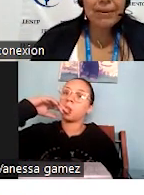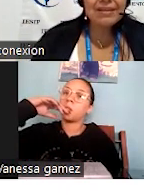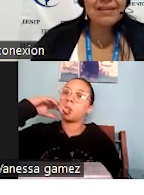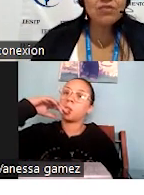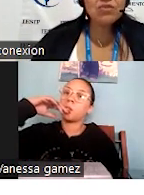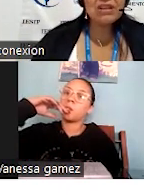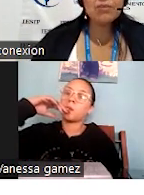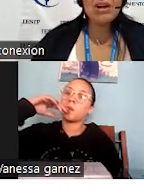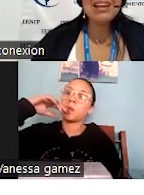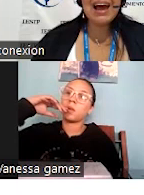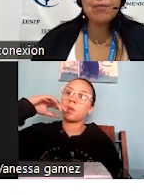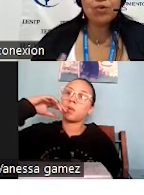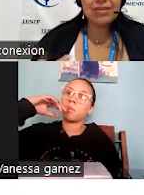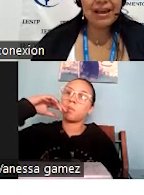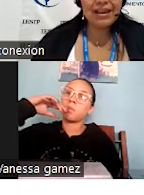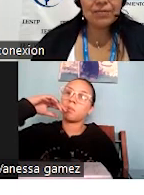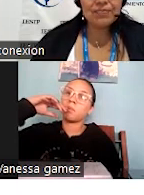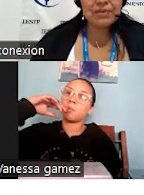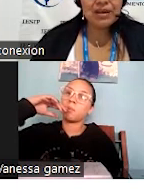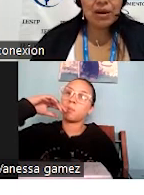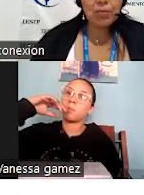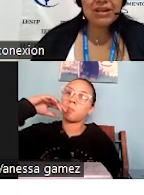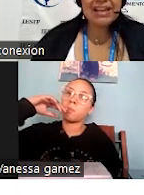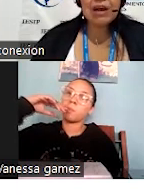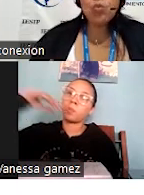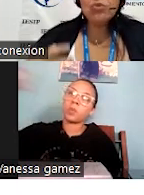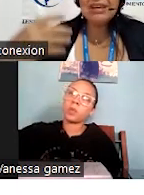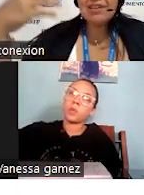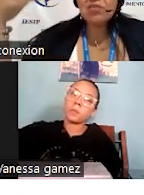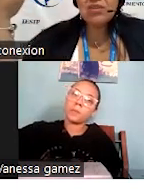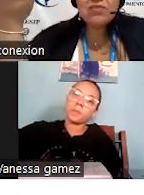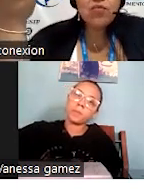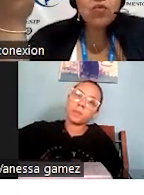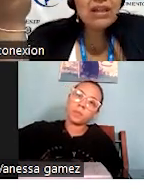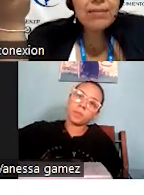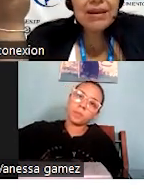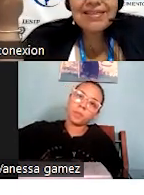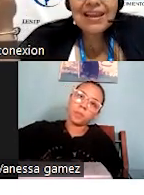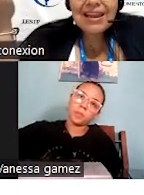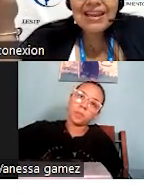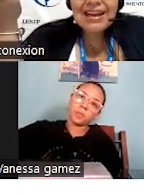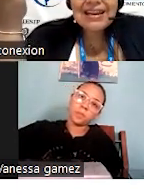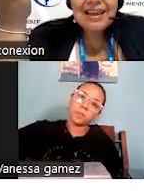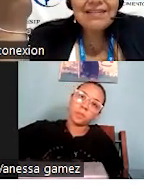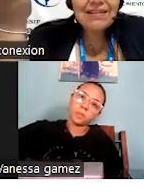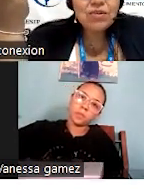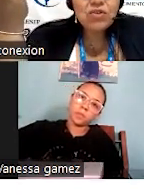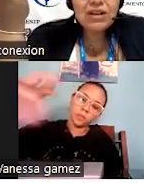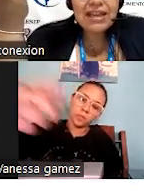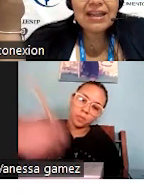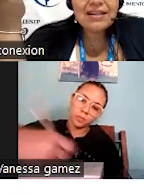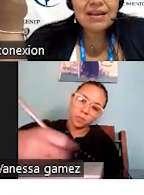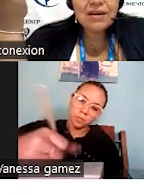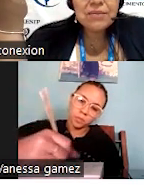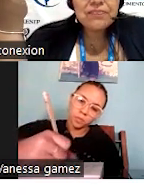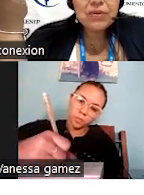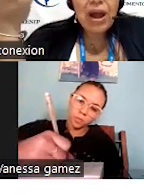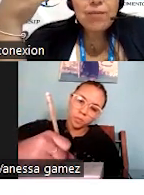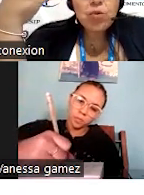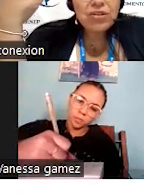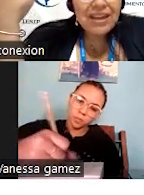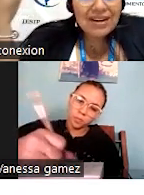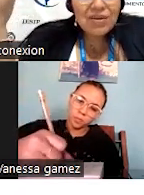aparte de eso, tenemos el abordaje, porque la comunicación es fundamental en la calidad de servicio al cliente,